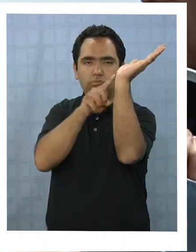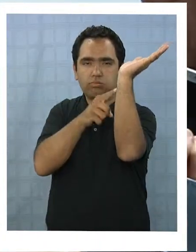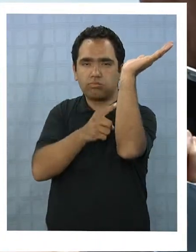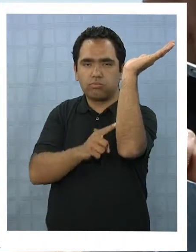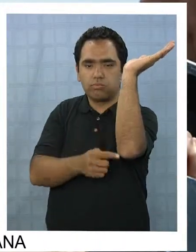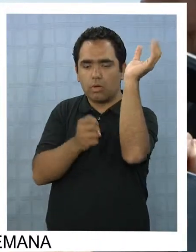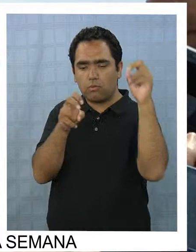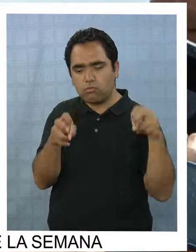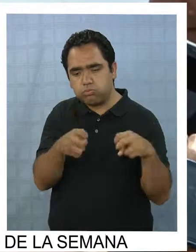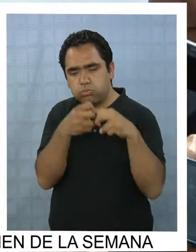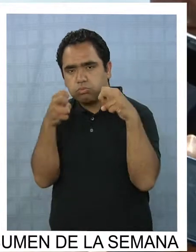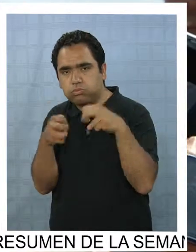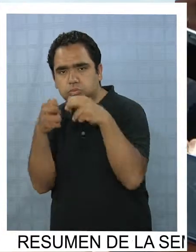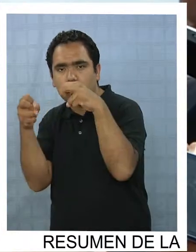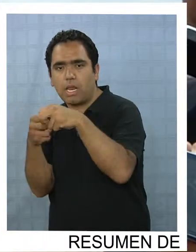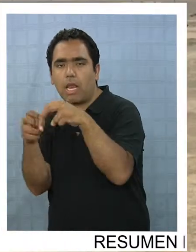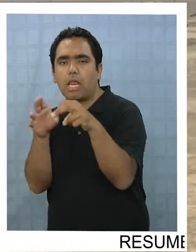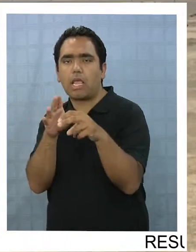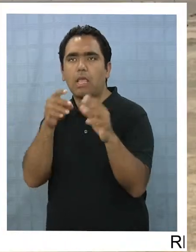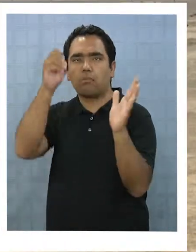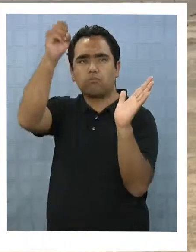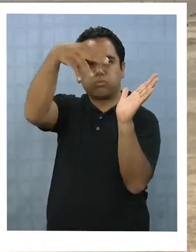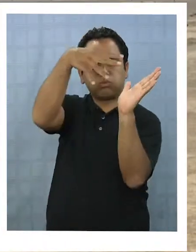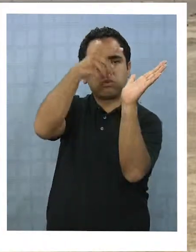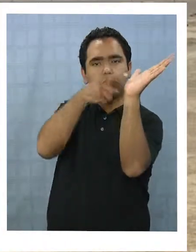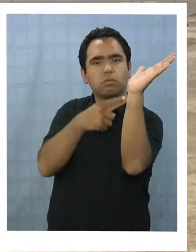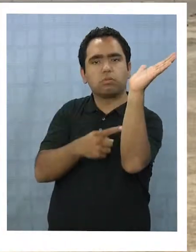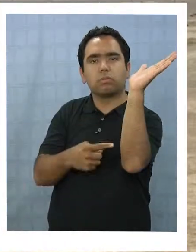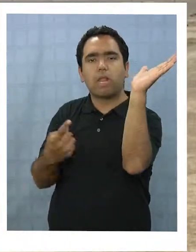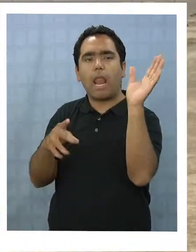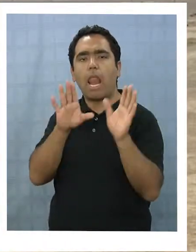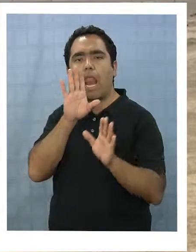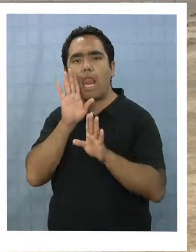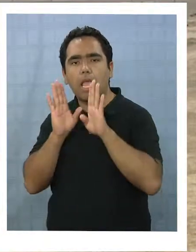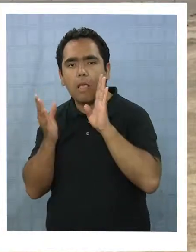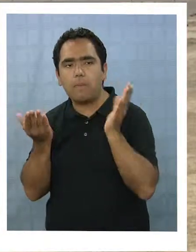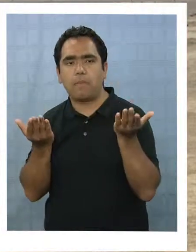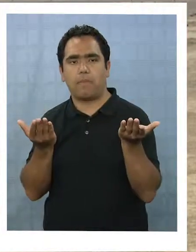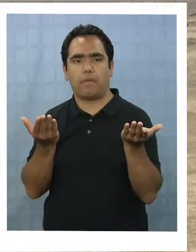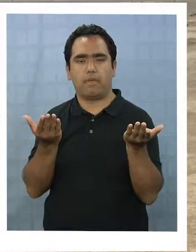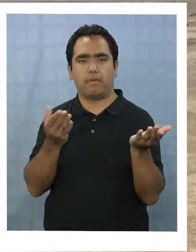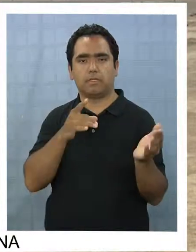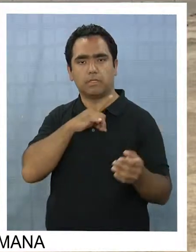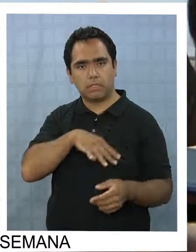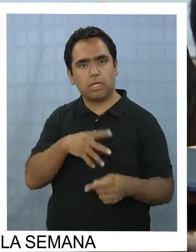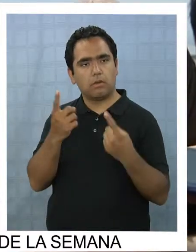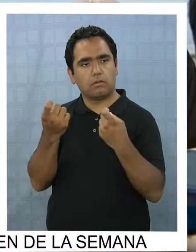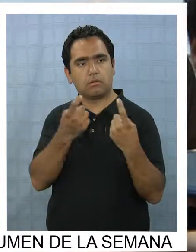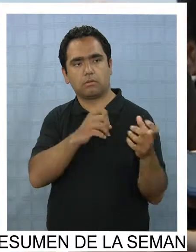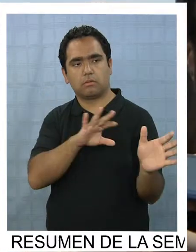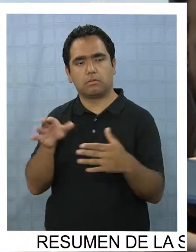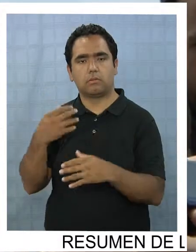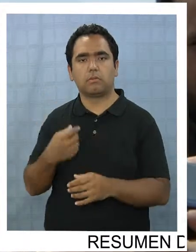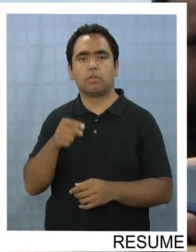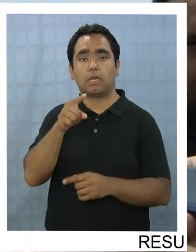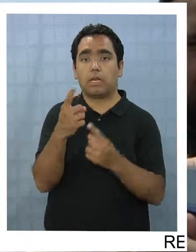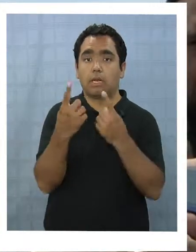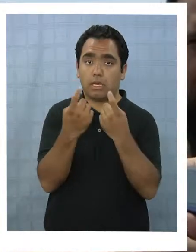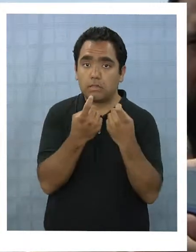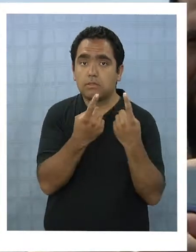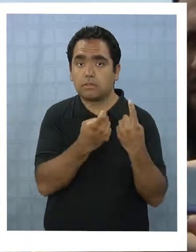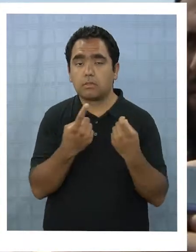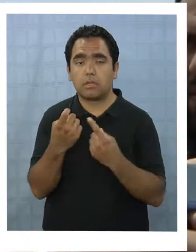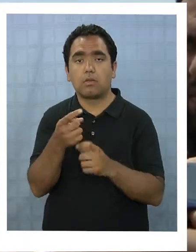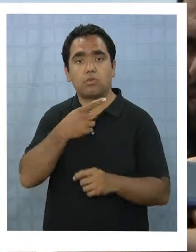usar para generar esa energía limpia que Chile necesita. Entre las necesidades, como decía el ministro, nosotros